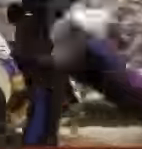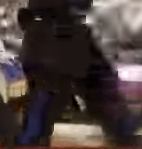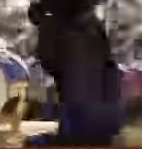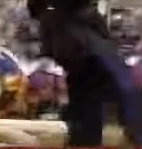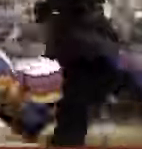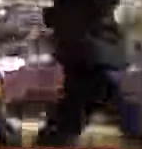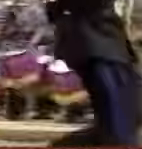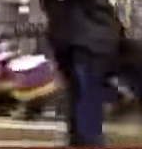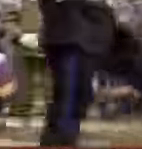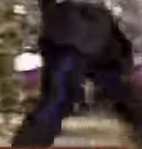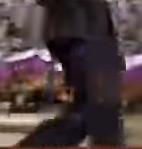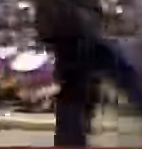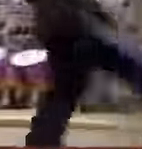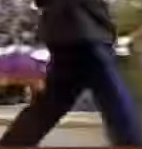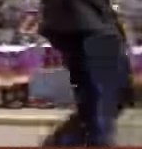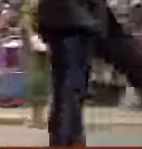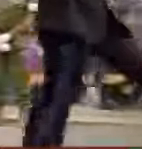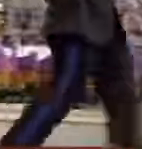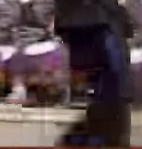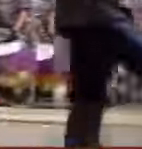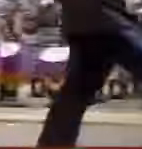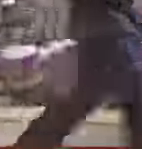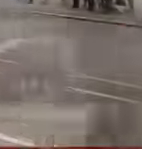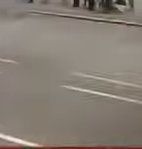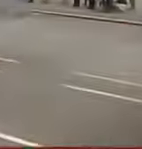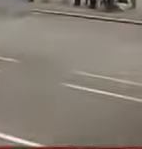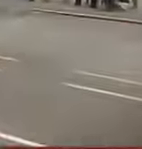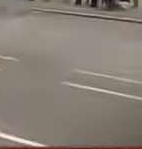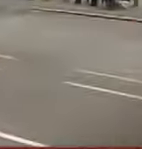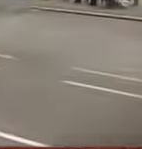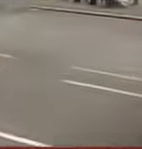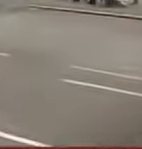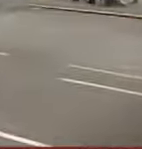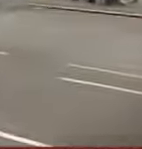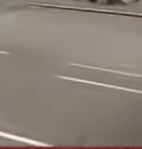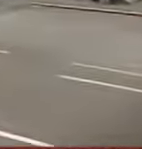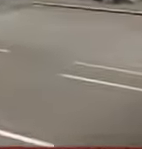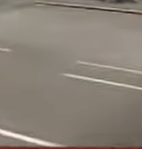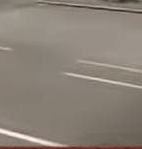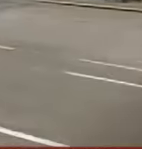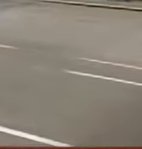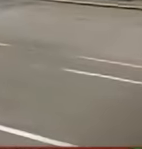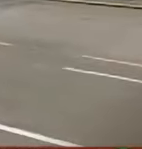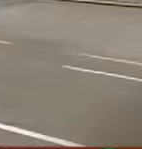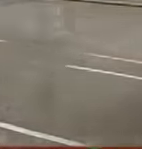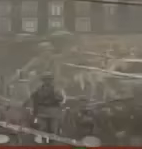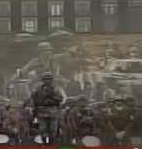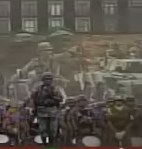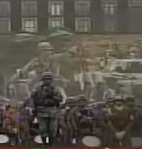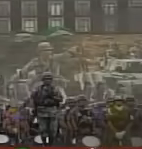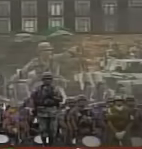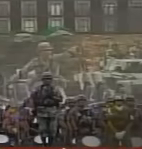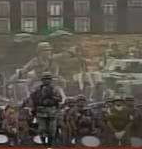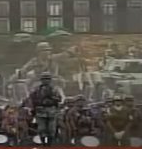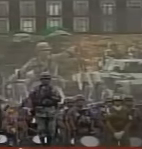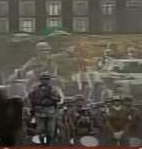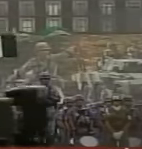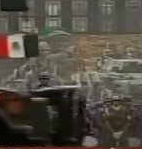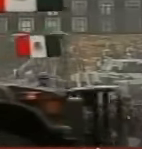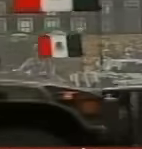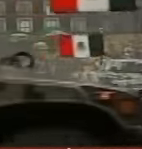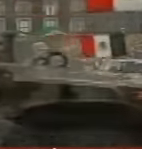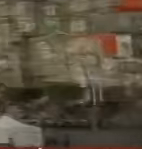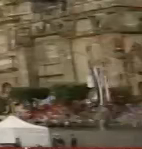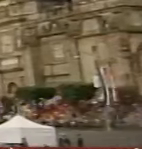celebrar El 206 aniversario Del inicio de la independencia Participarán Más de 20 mil elementos Del ejército Fuerza aérea Y armada de